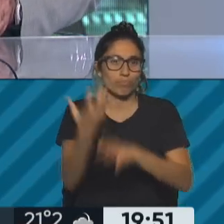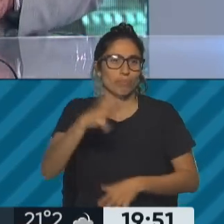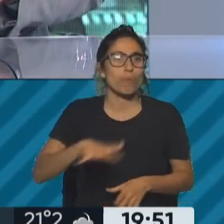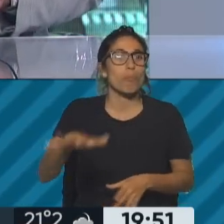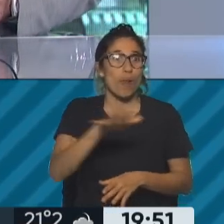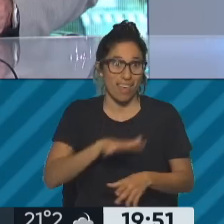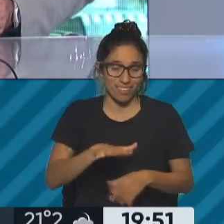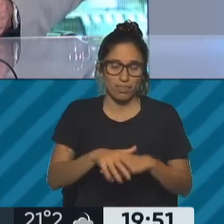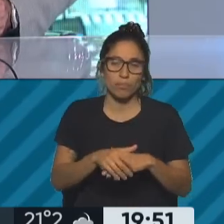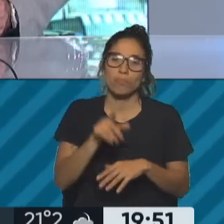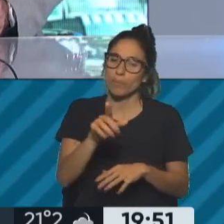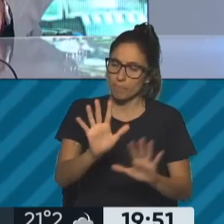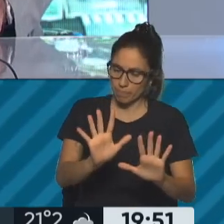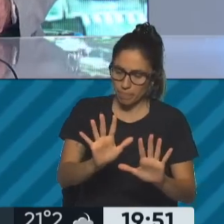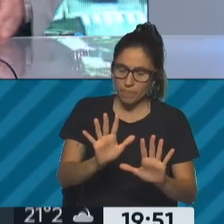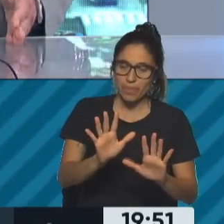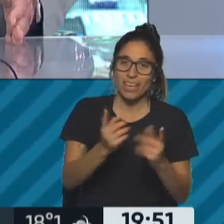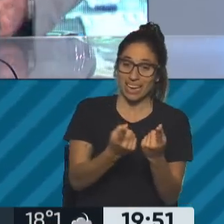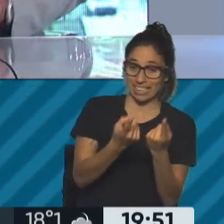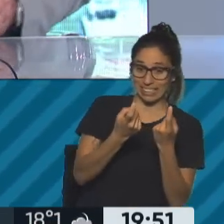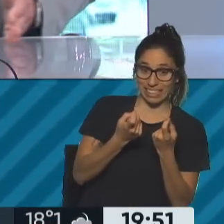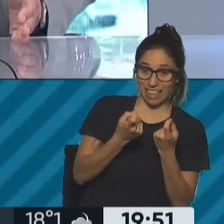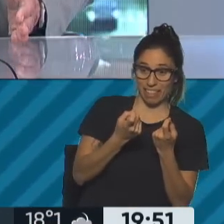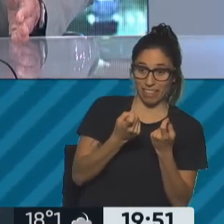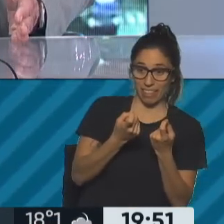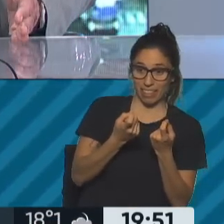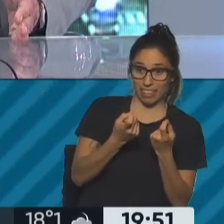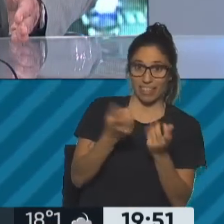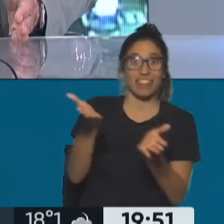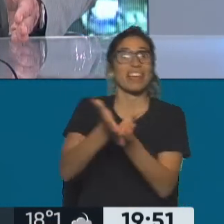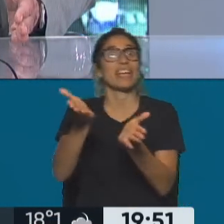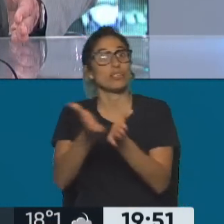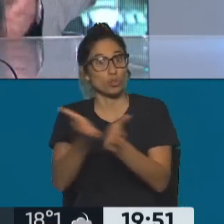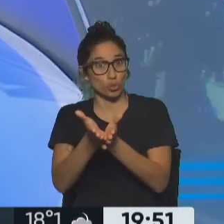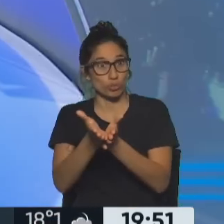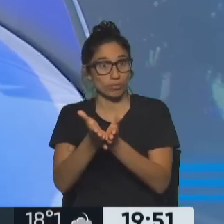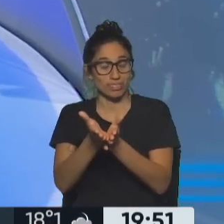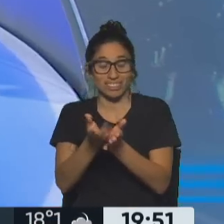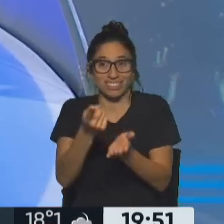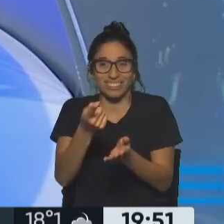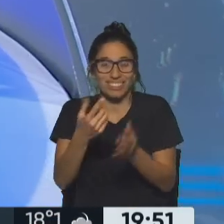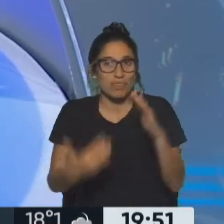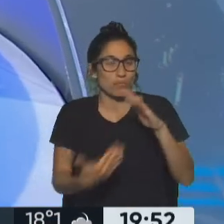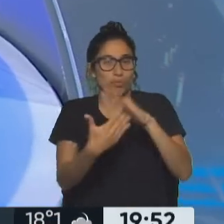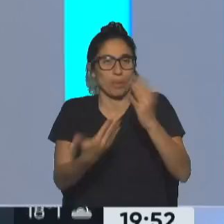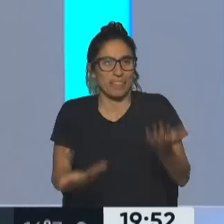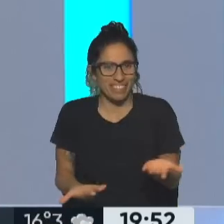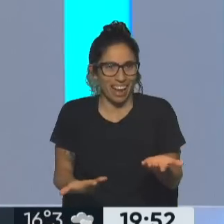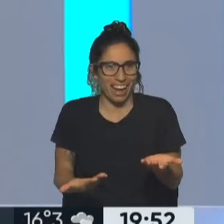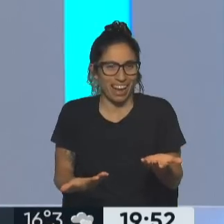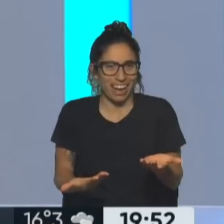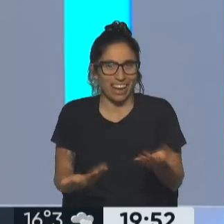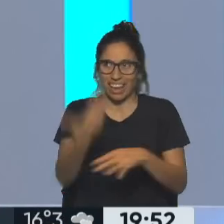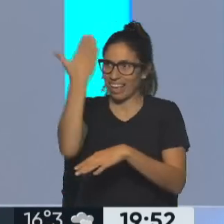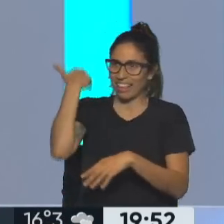hay un derecho, es el principio básico después de la Revolución Francesa. La Revolución Francesa. No creo que en aquella época